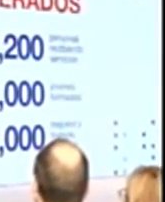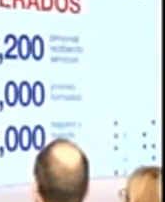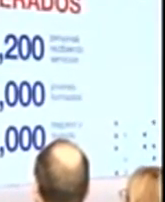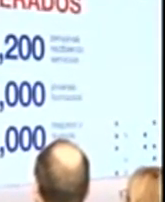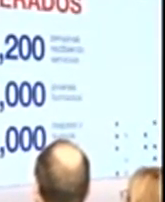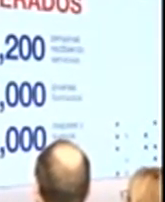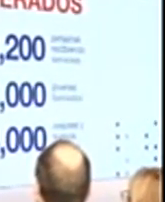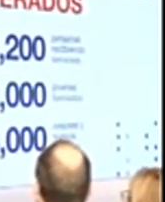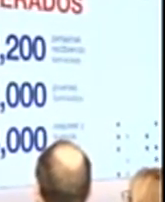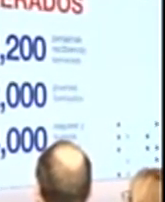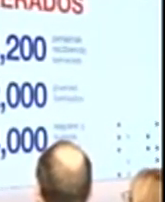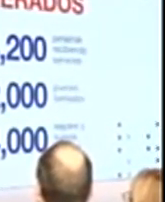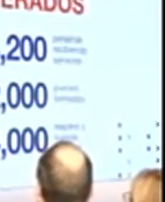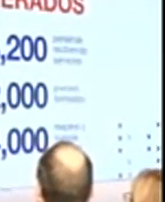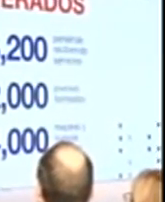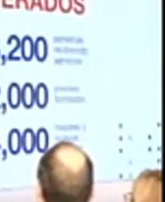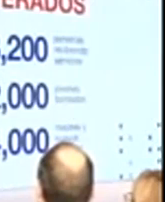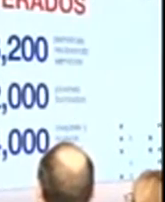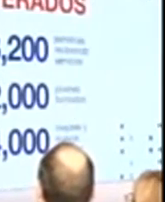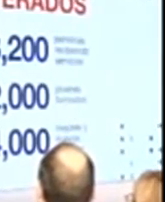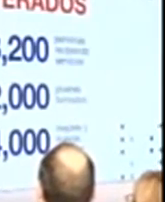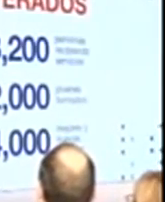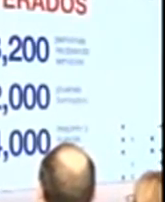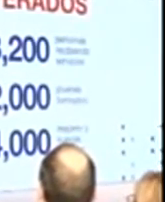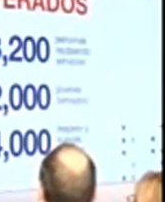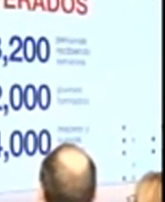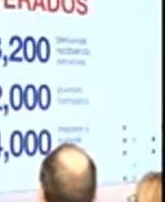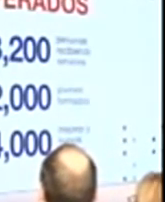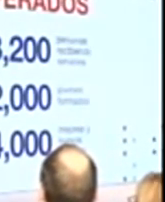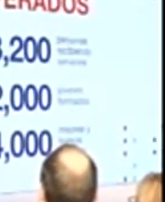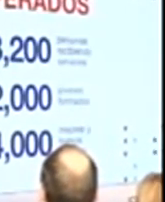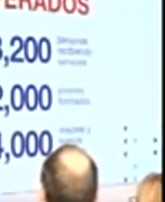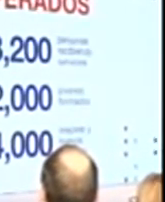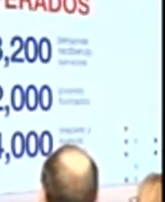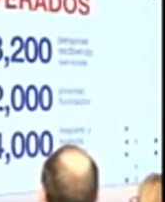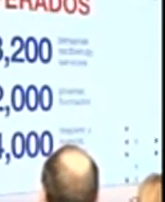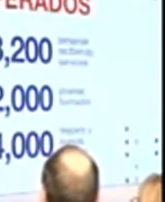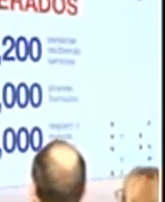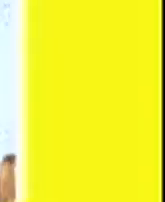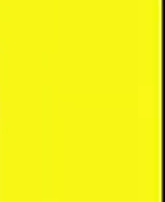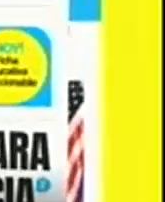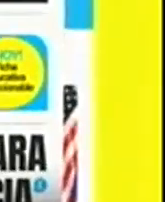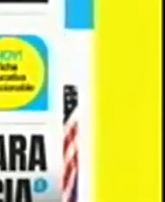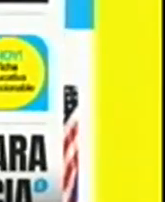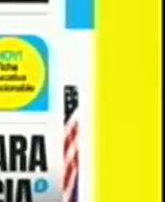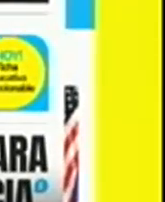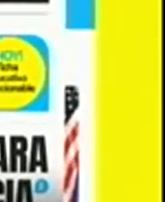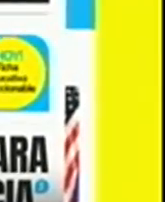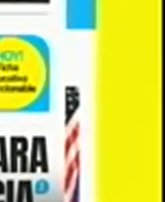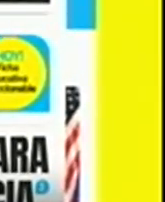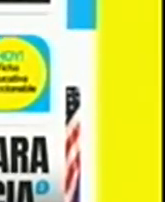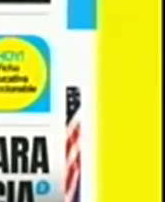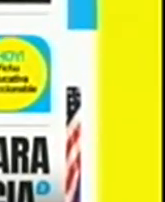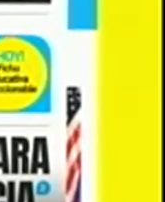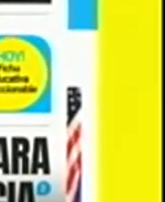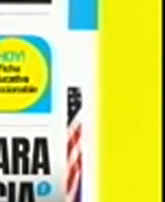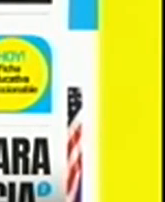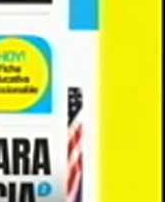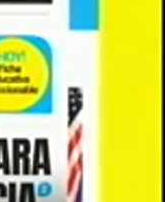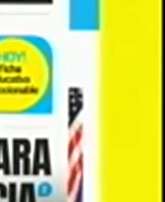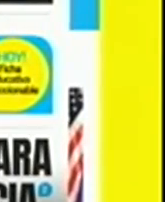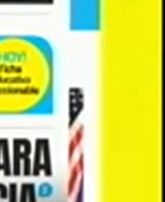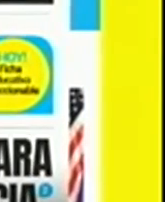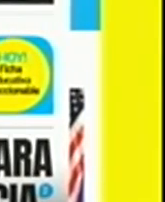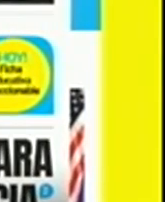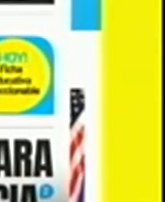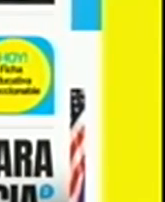de 28 millones de dólares por parte de USAID para el periodo de 2023 a 2028. Conozca el otro lado de la